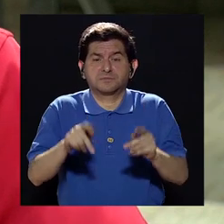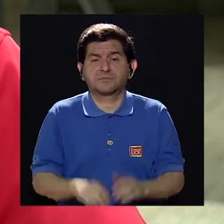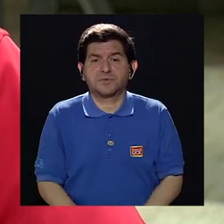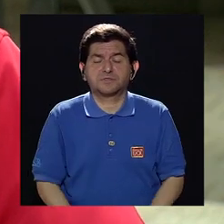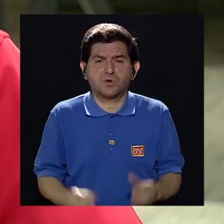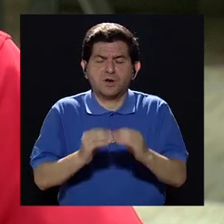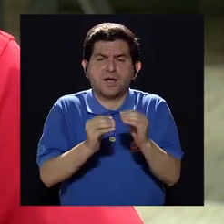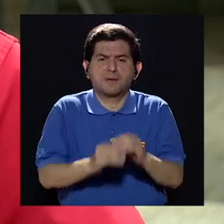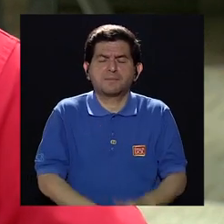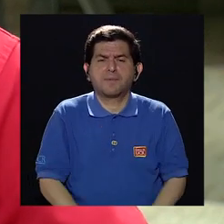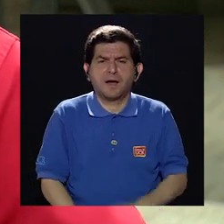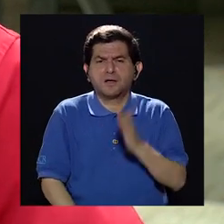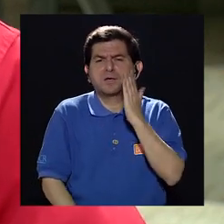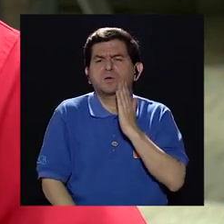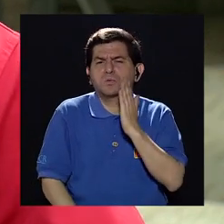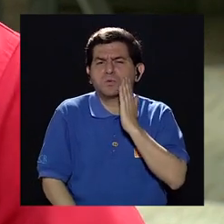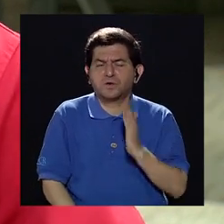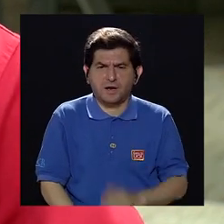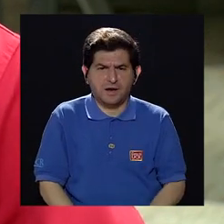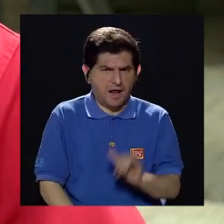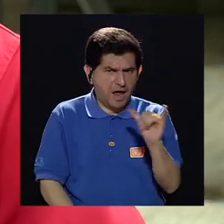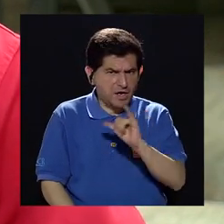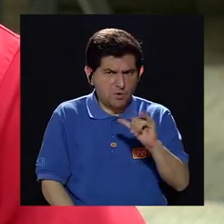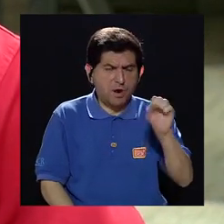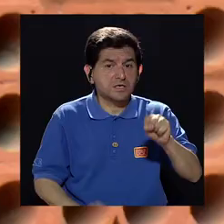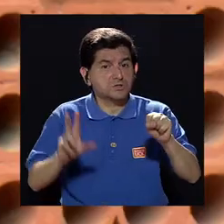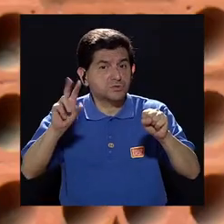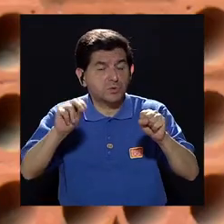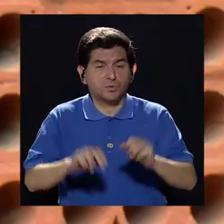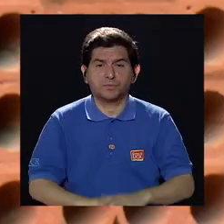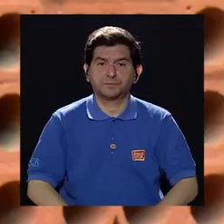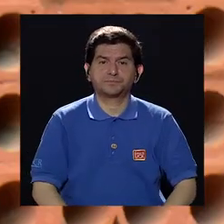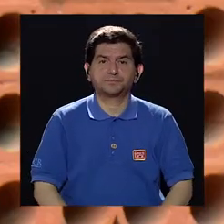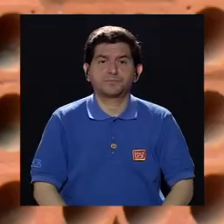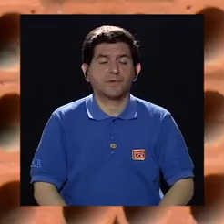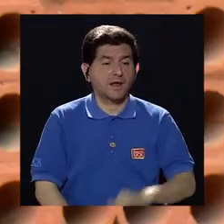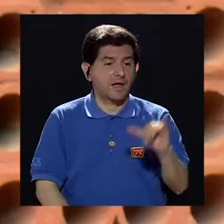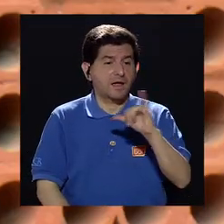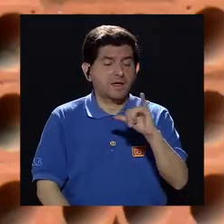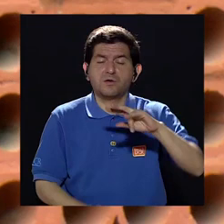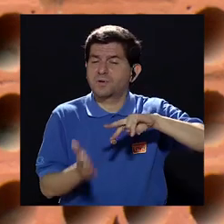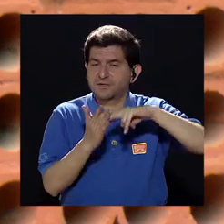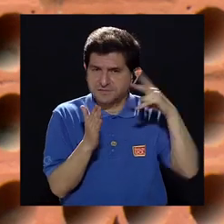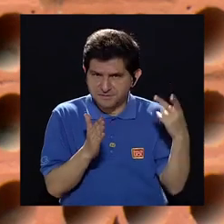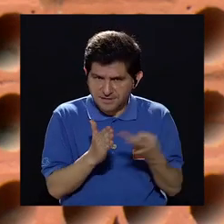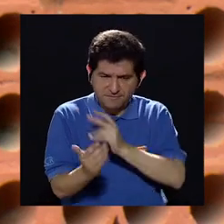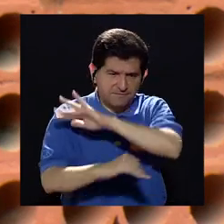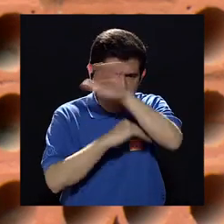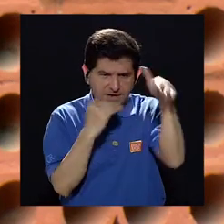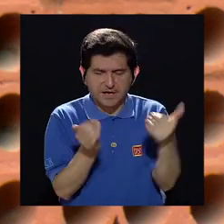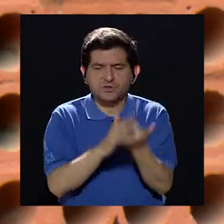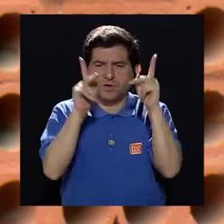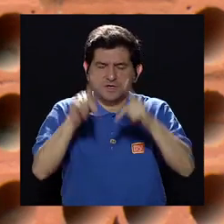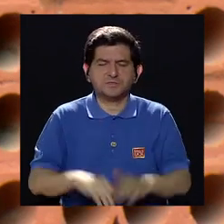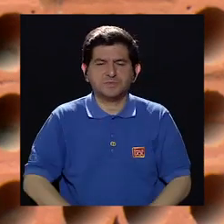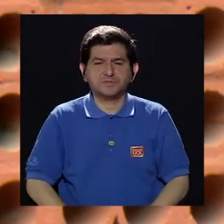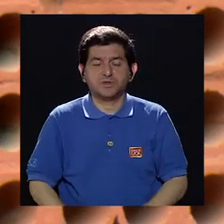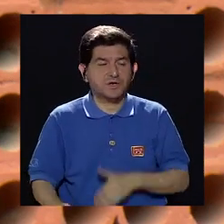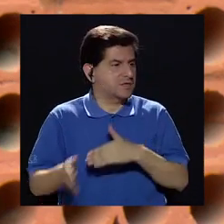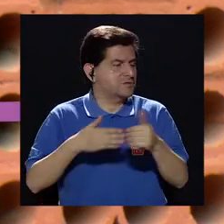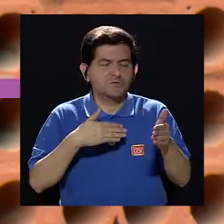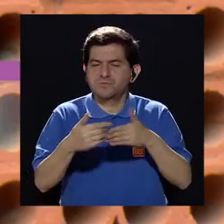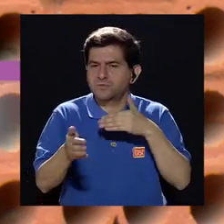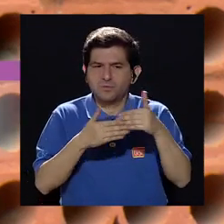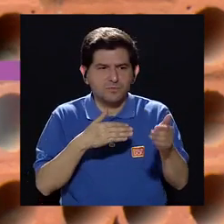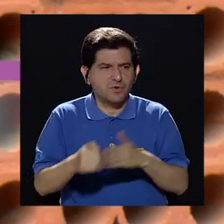persona más morena. O sea, ¿eso es igual o no necesariamente? Es igual en el sentido de que todos estamos expuestos